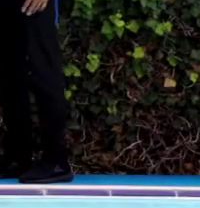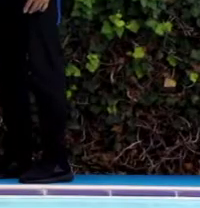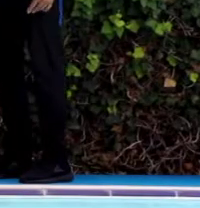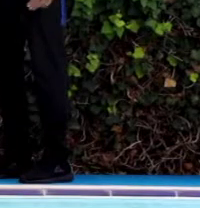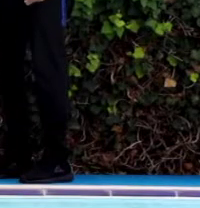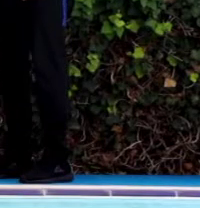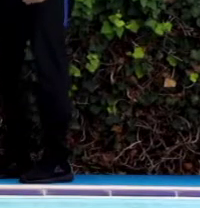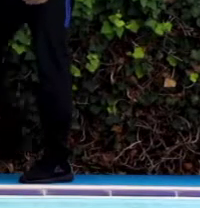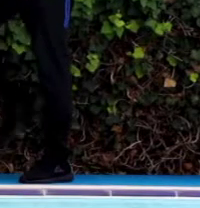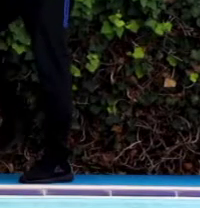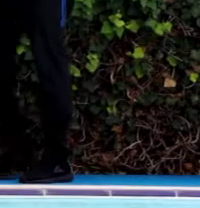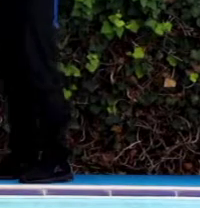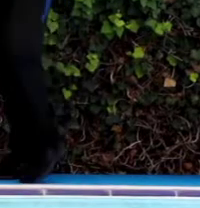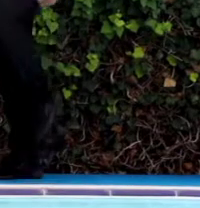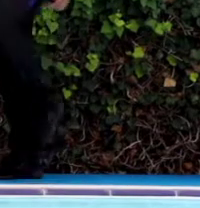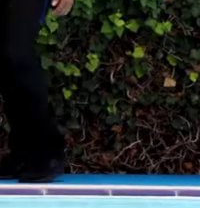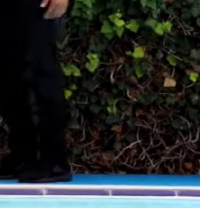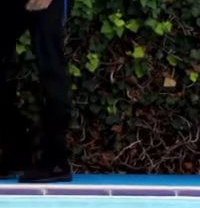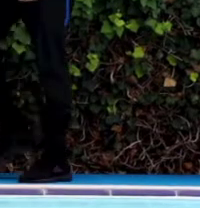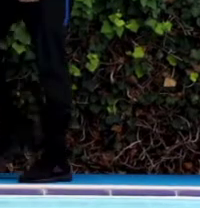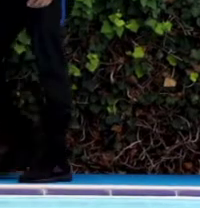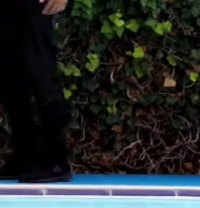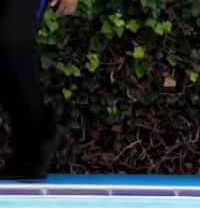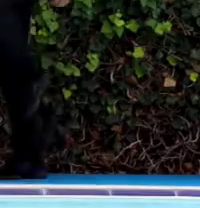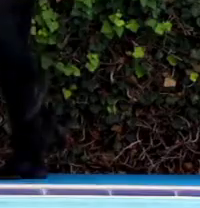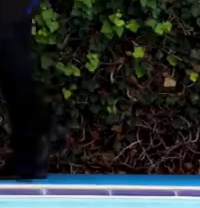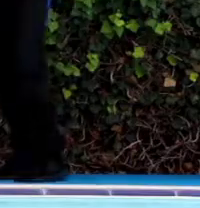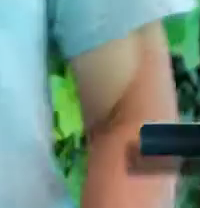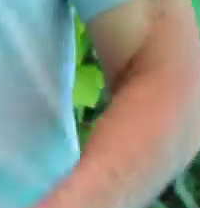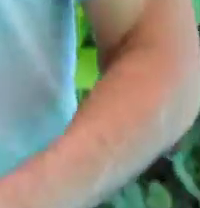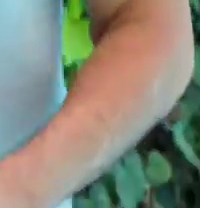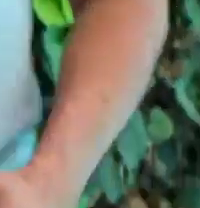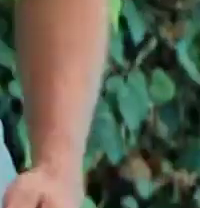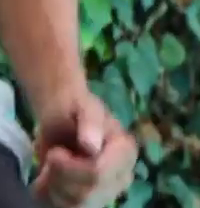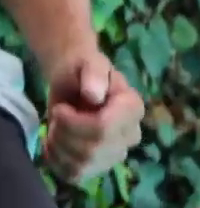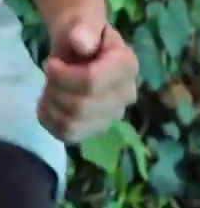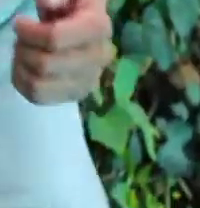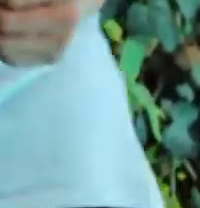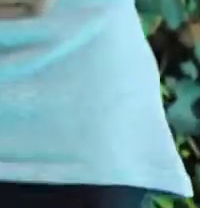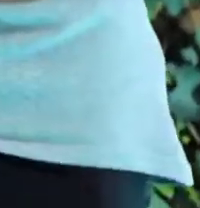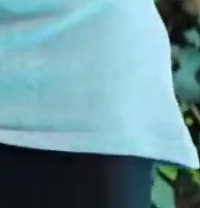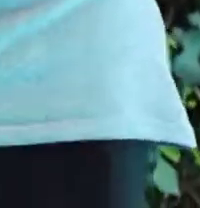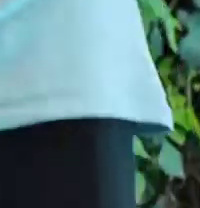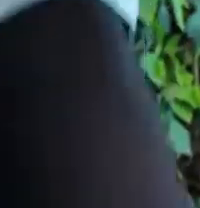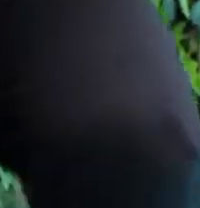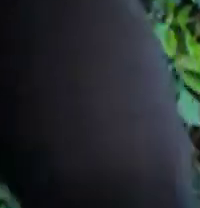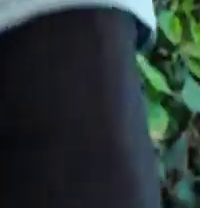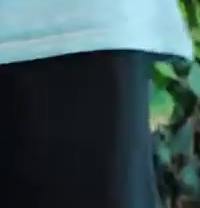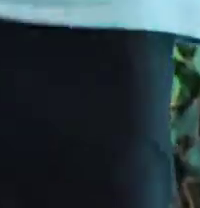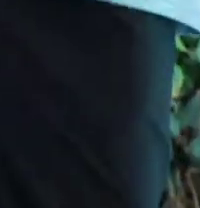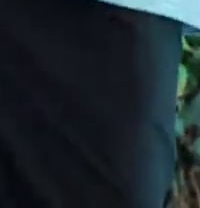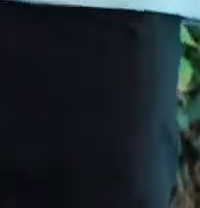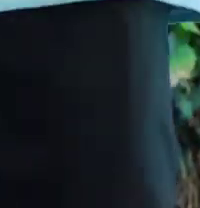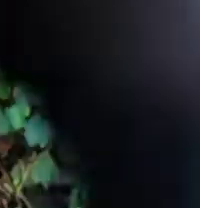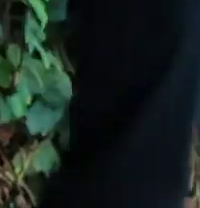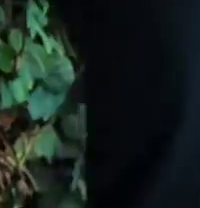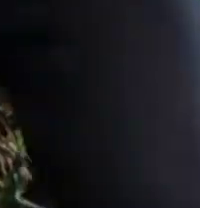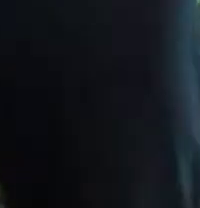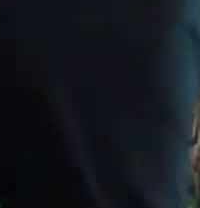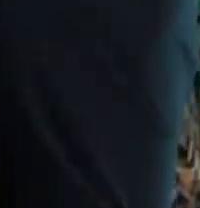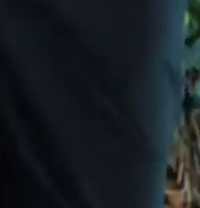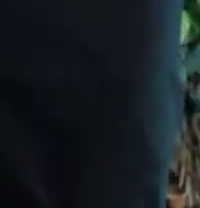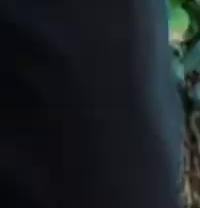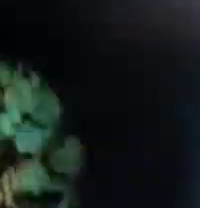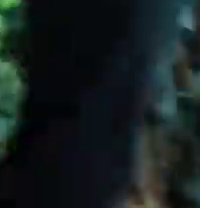marcha nada más marcada. Lo que vamos a hacer es, vamos a elevar nuestras rodillas de forma alternada. Y